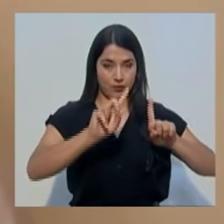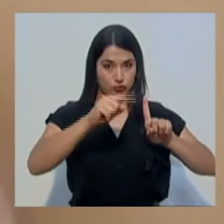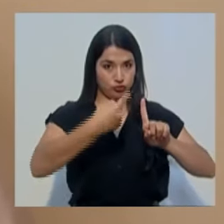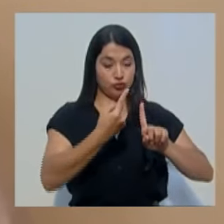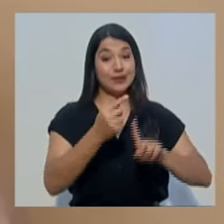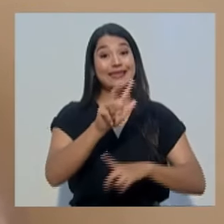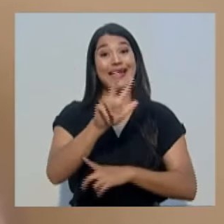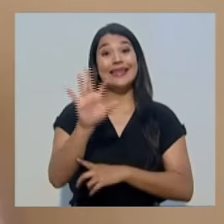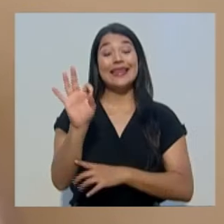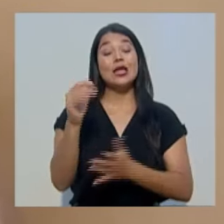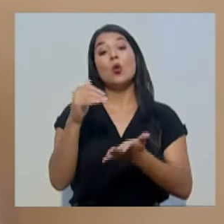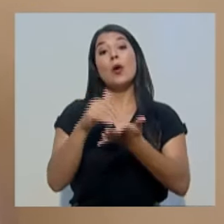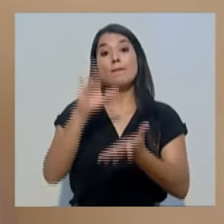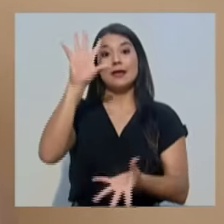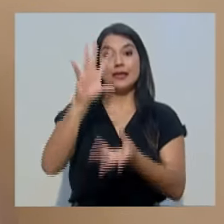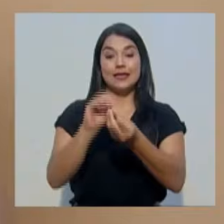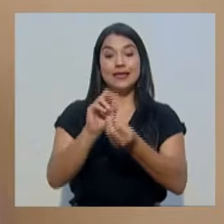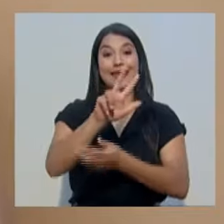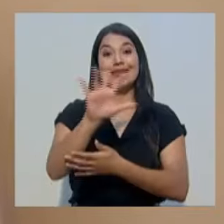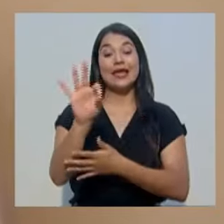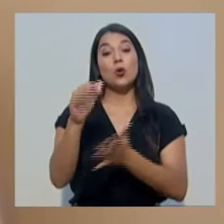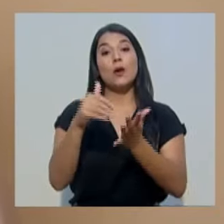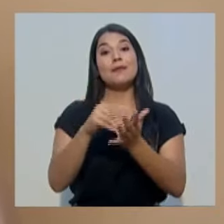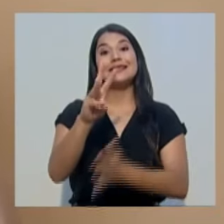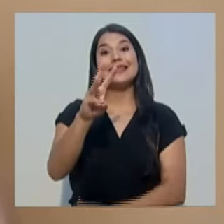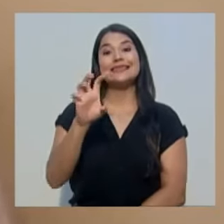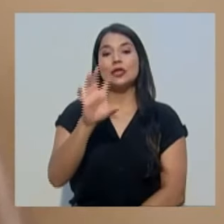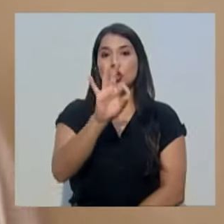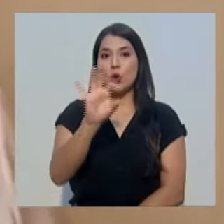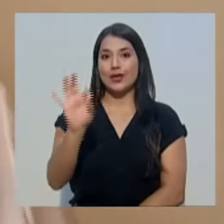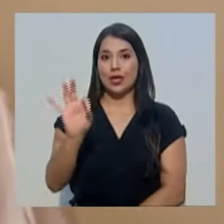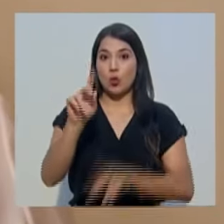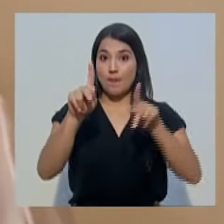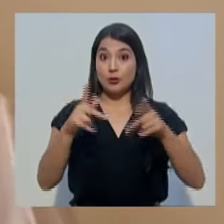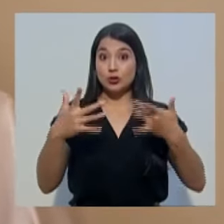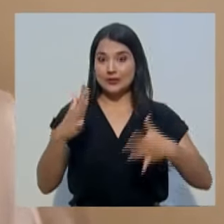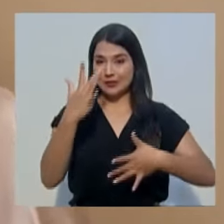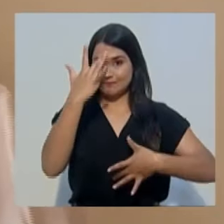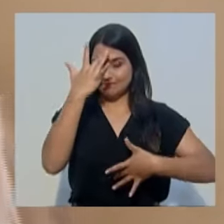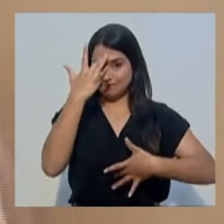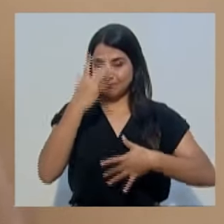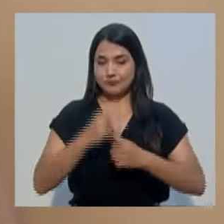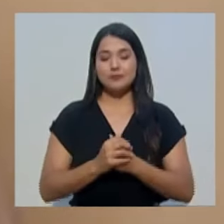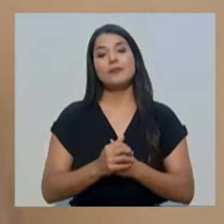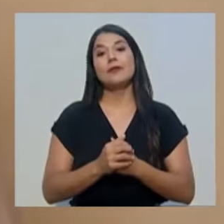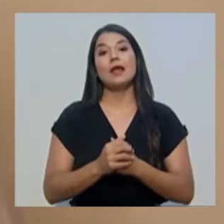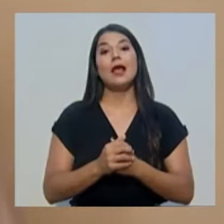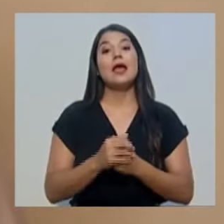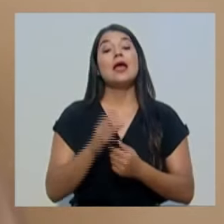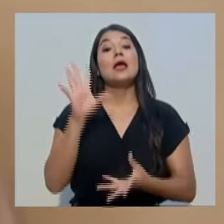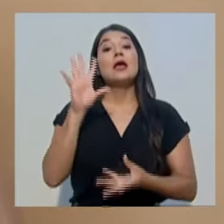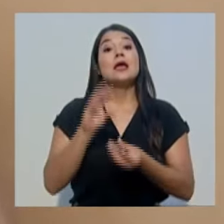39,699 casos confirmados. Se contabilizan 15